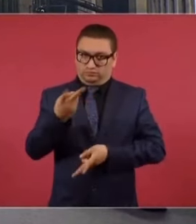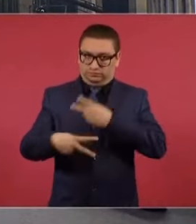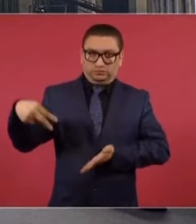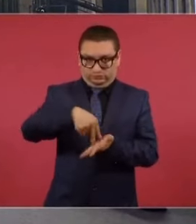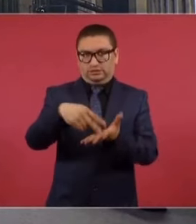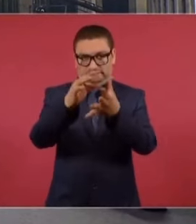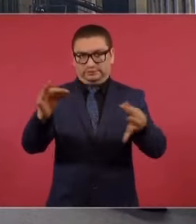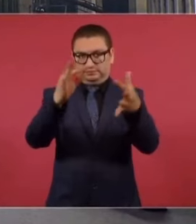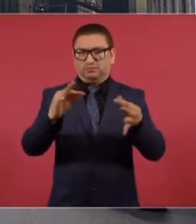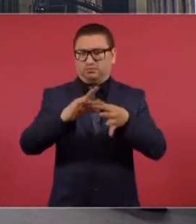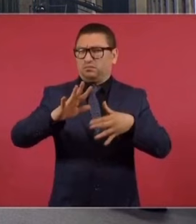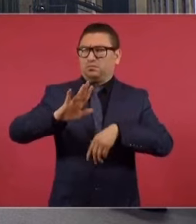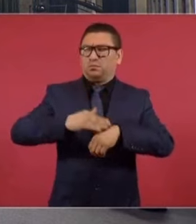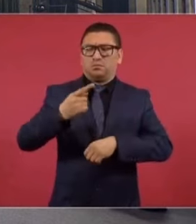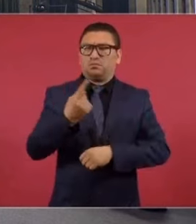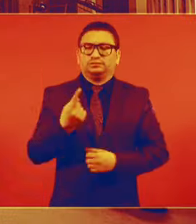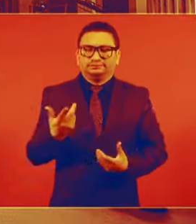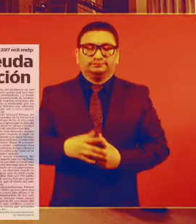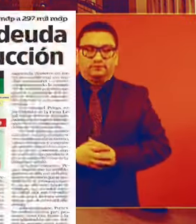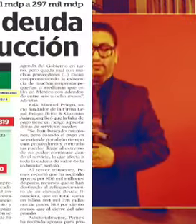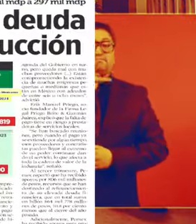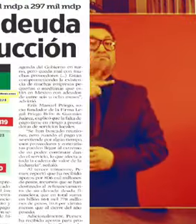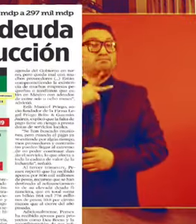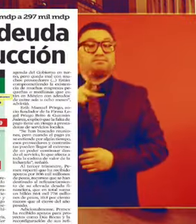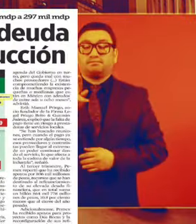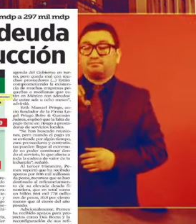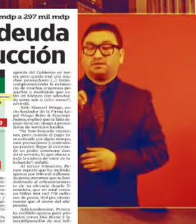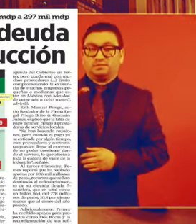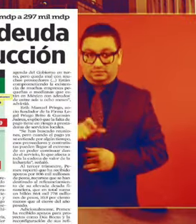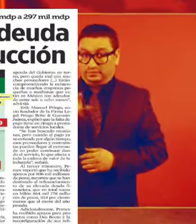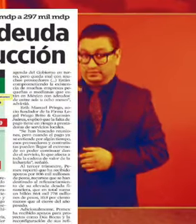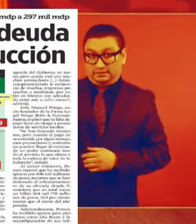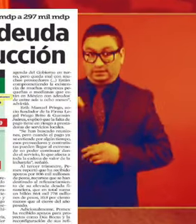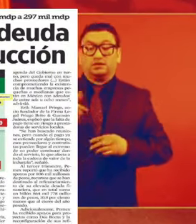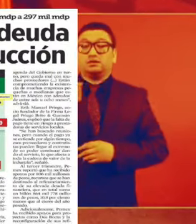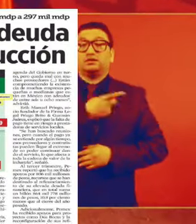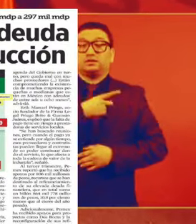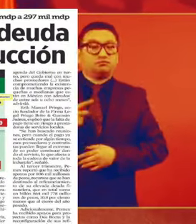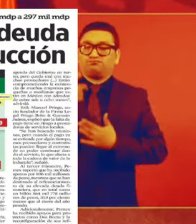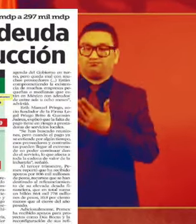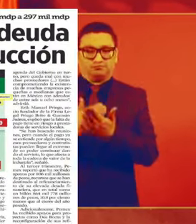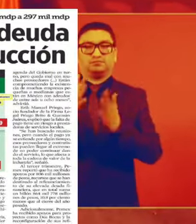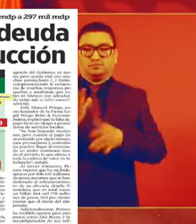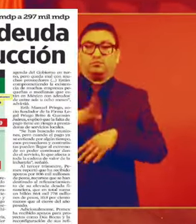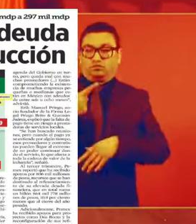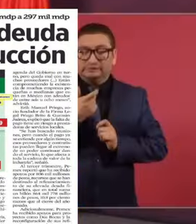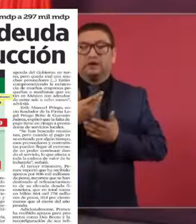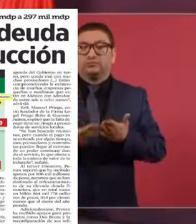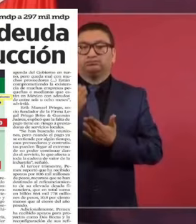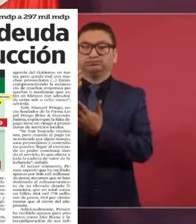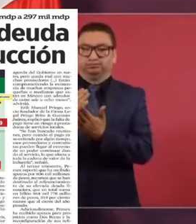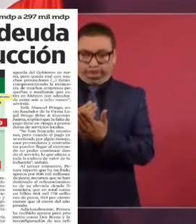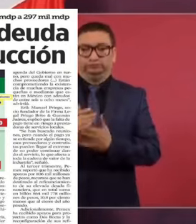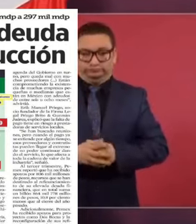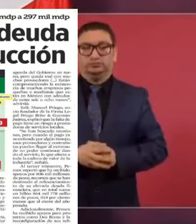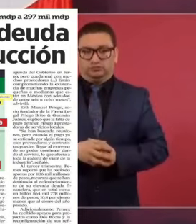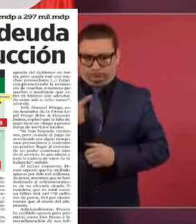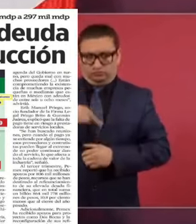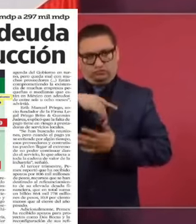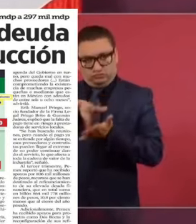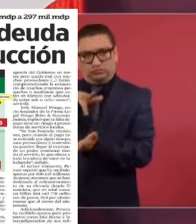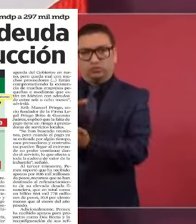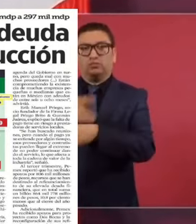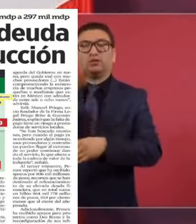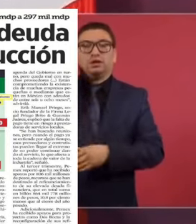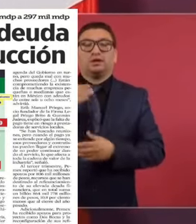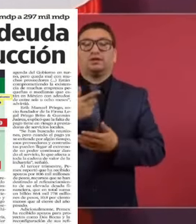exponerles, porque Pemex tiene menos deuda de cuando llegamos al gobierno. Y sí, le hemos ayudado porque